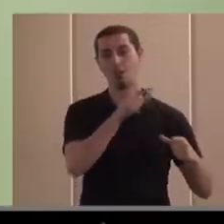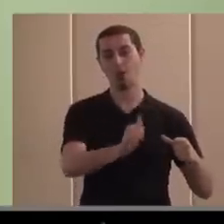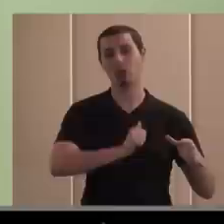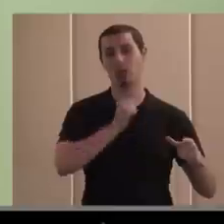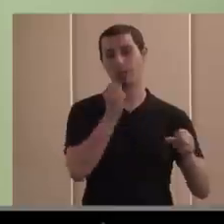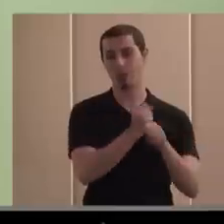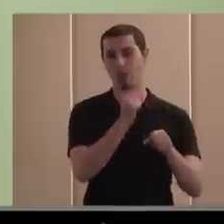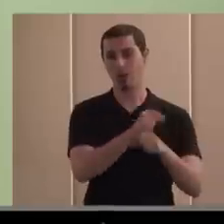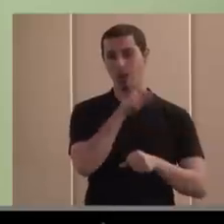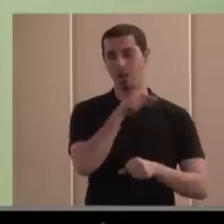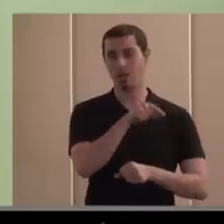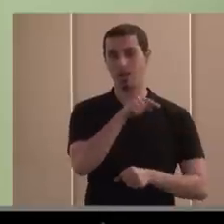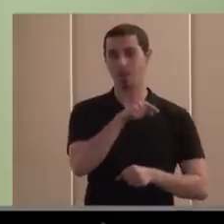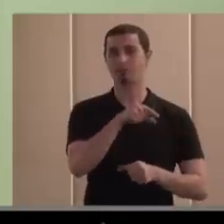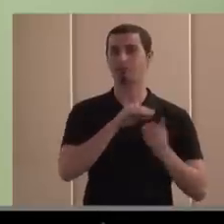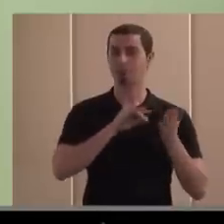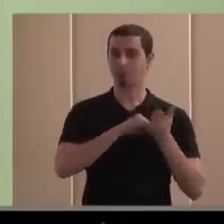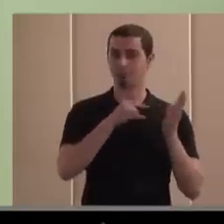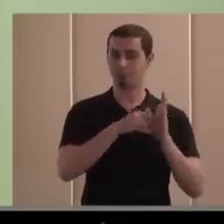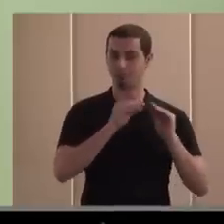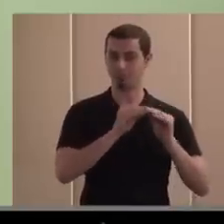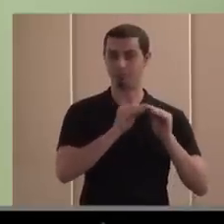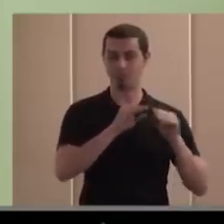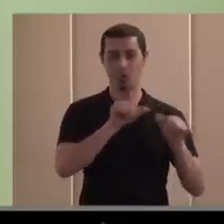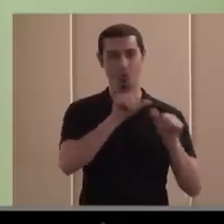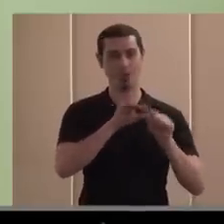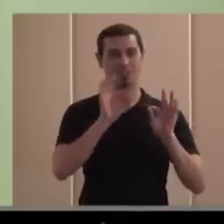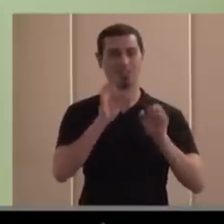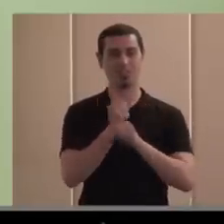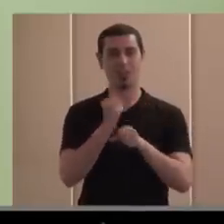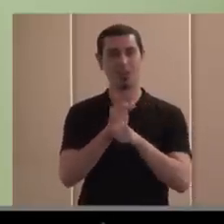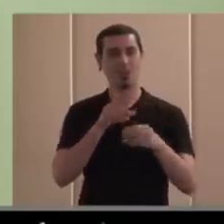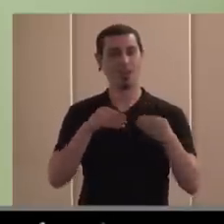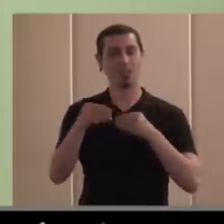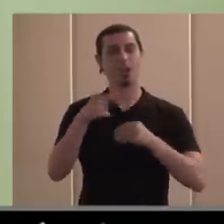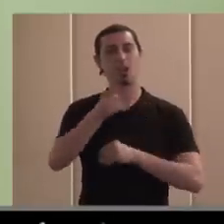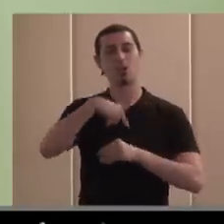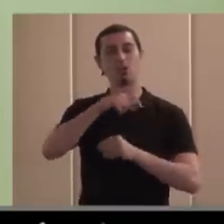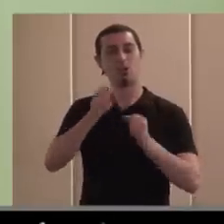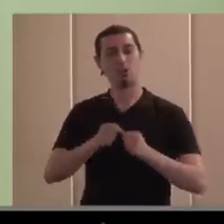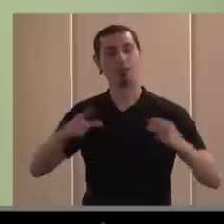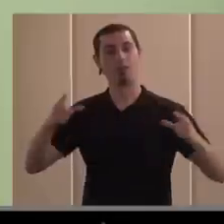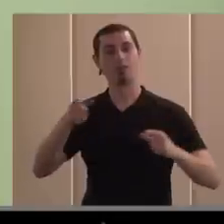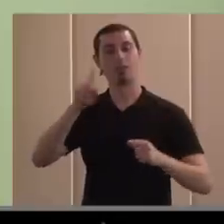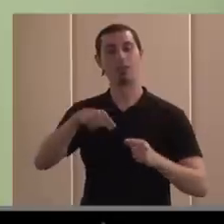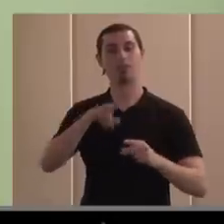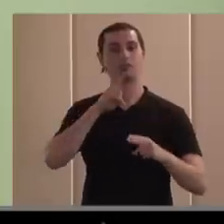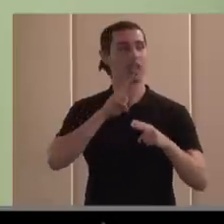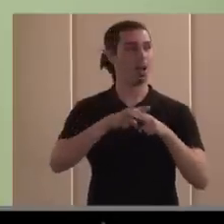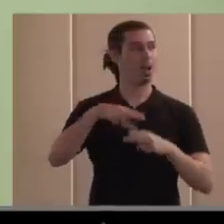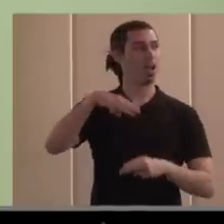laborales en esos formatos de trabajo flexibles y hemos impulsado la creación de una plataforma que se llama Microlabora